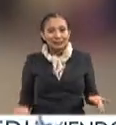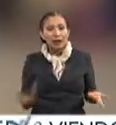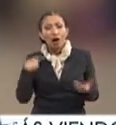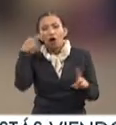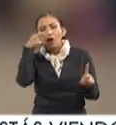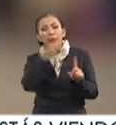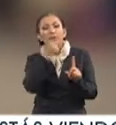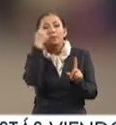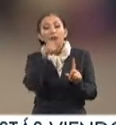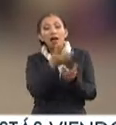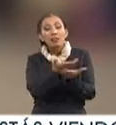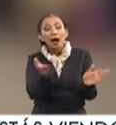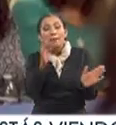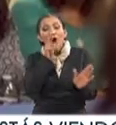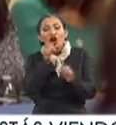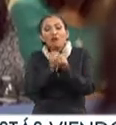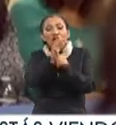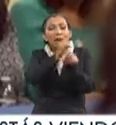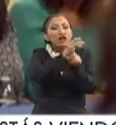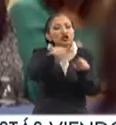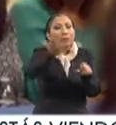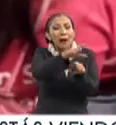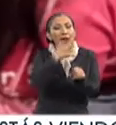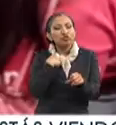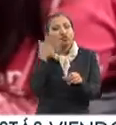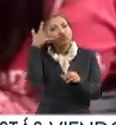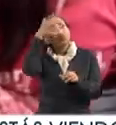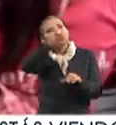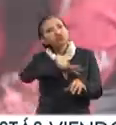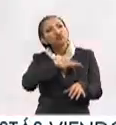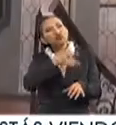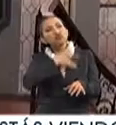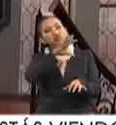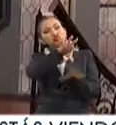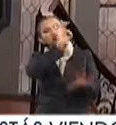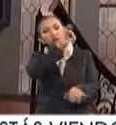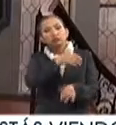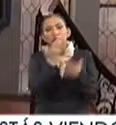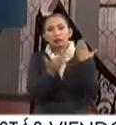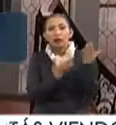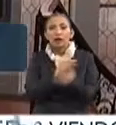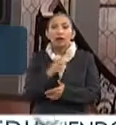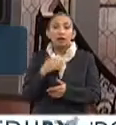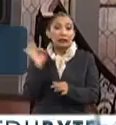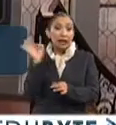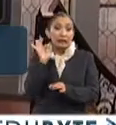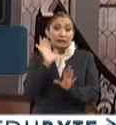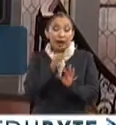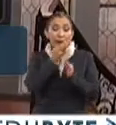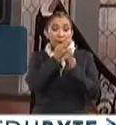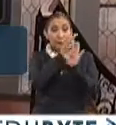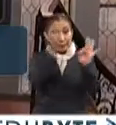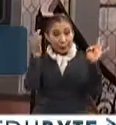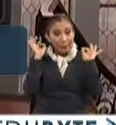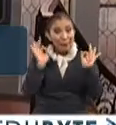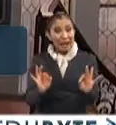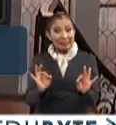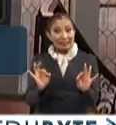El objetivo es ofrecer mejor información para las elecciones vocacionales. A lo mejor no necesariamente hemos llegado con el mensaje